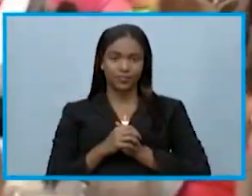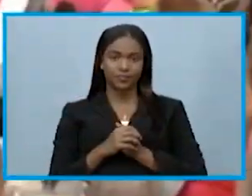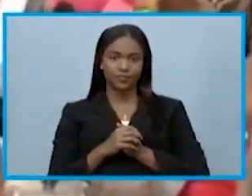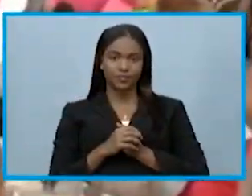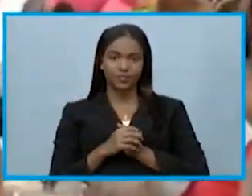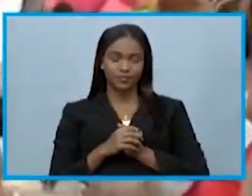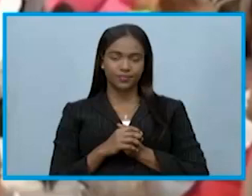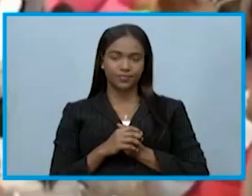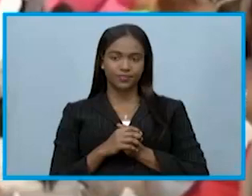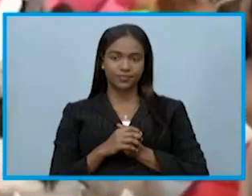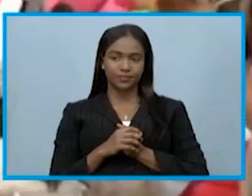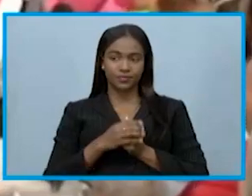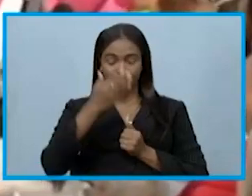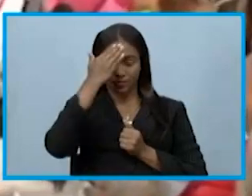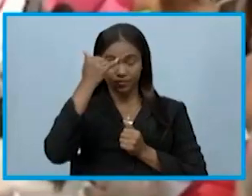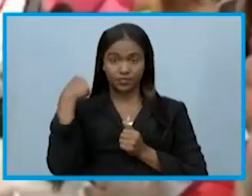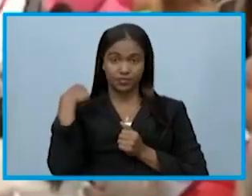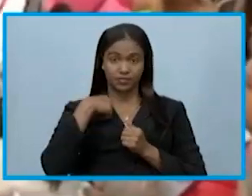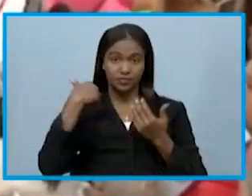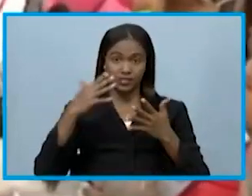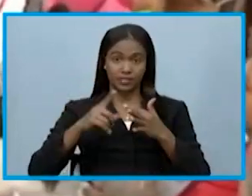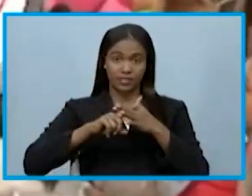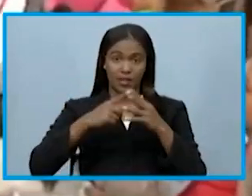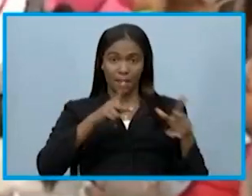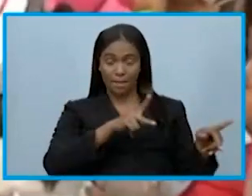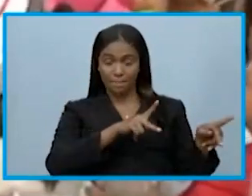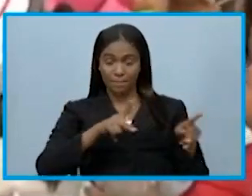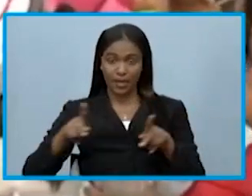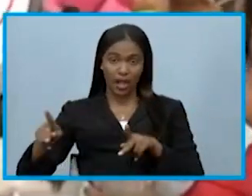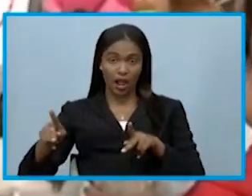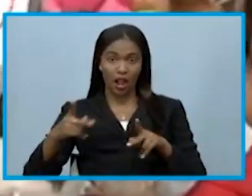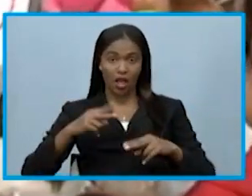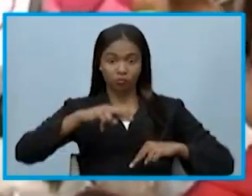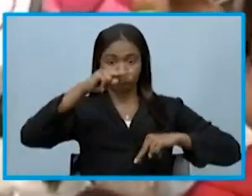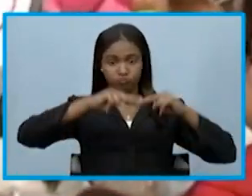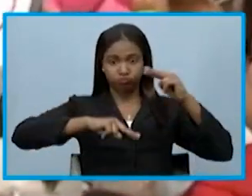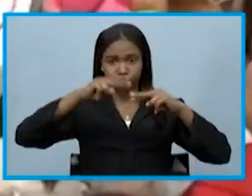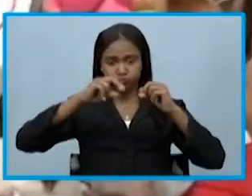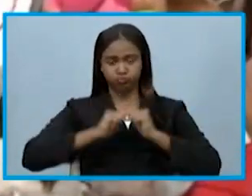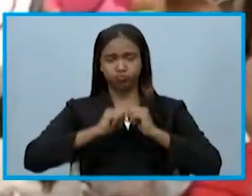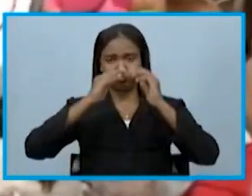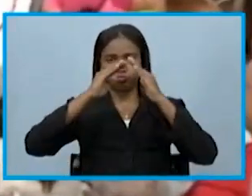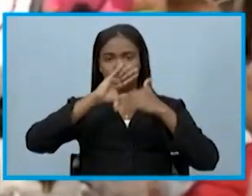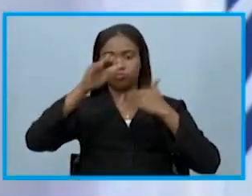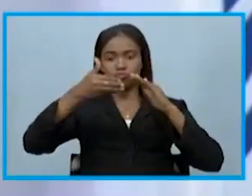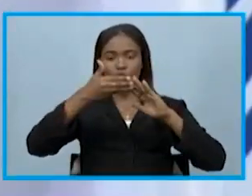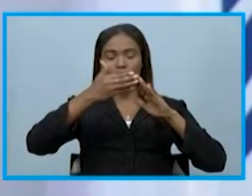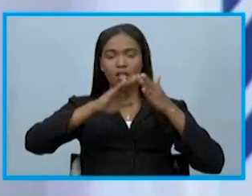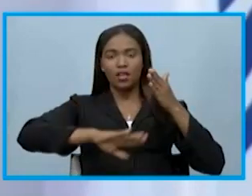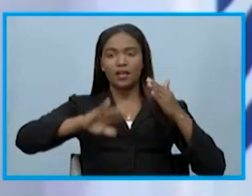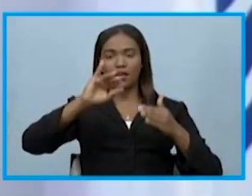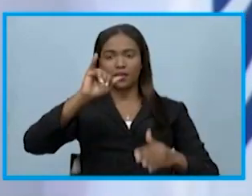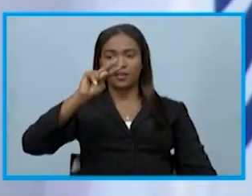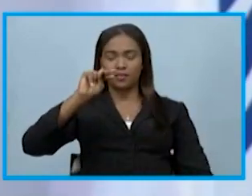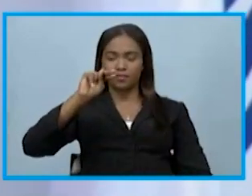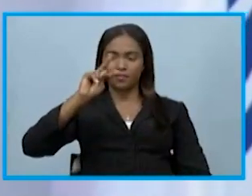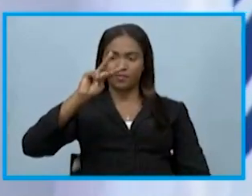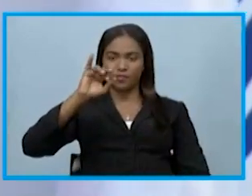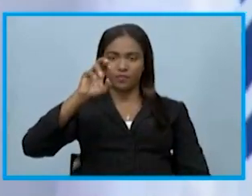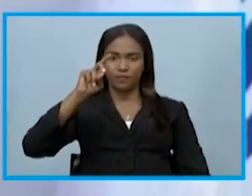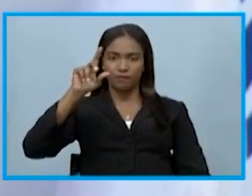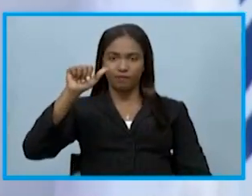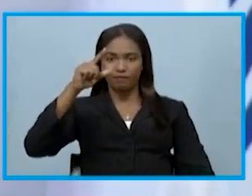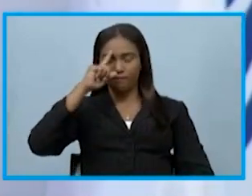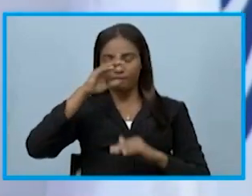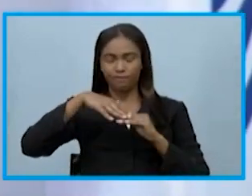iniciamos con un plan de remozamiento de todos los edificios de In Vivienda, con una inversión de